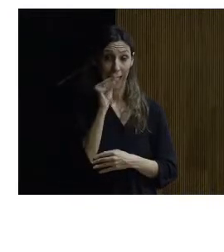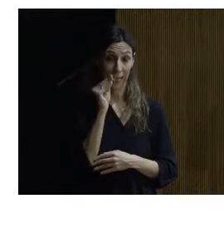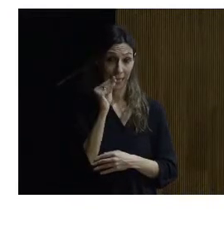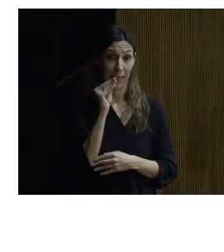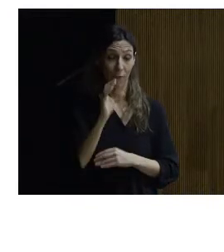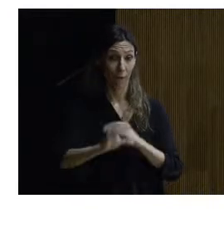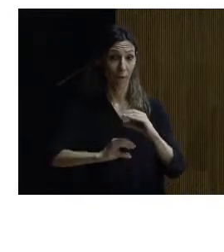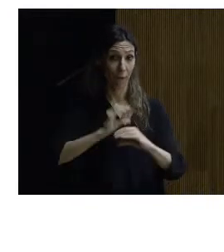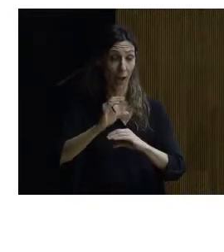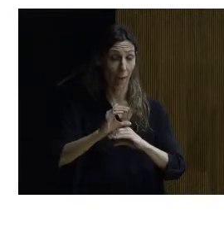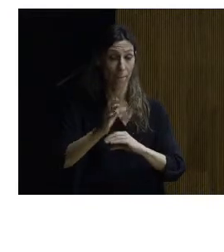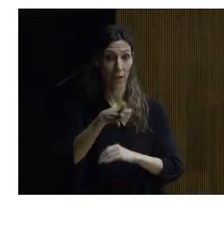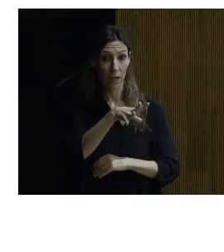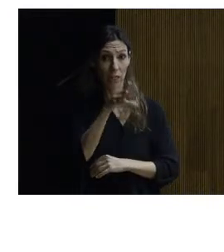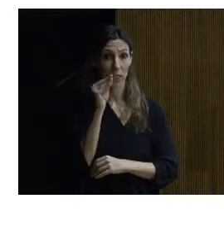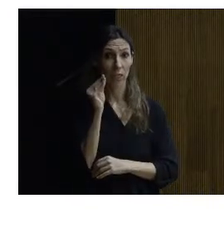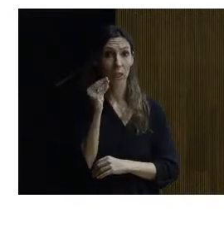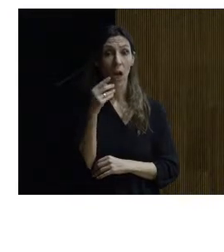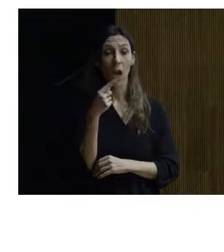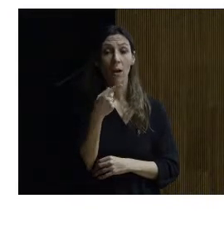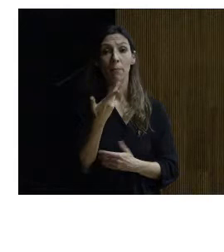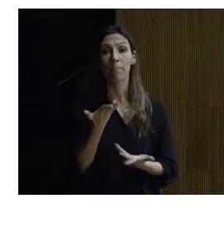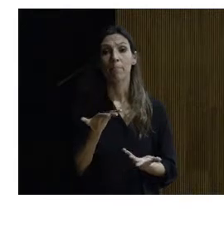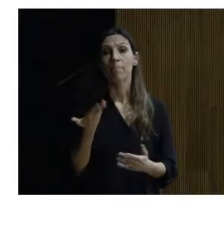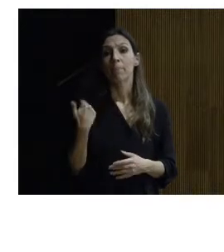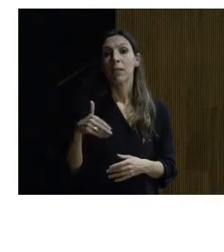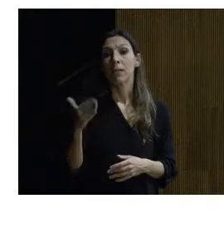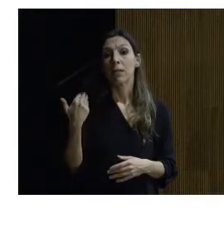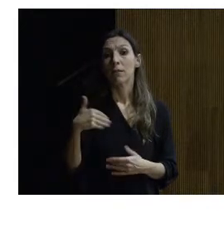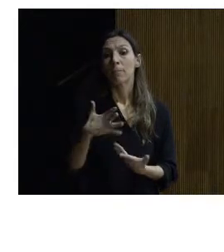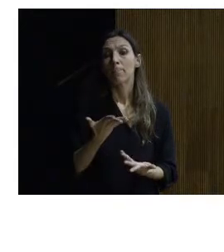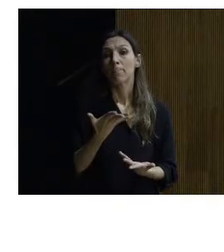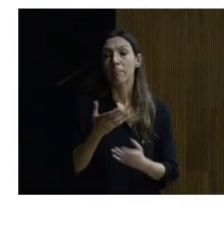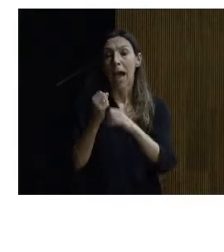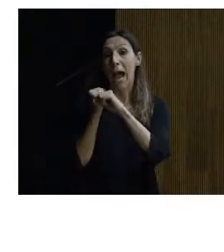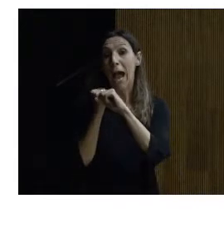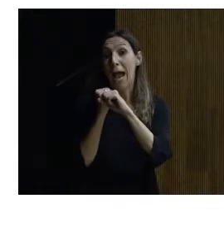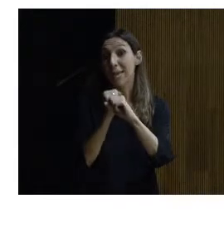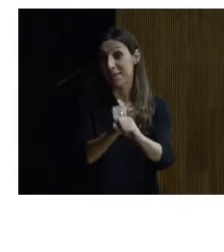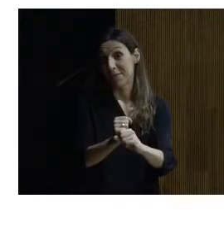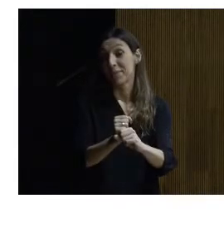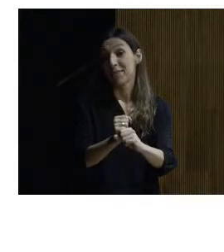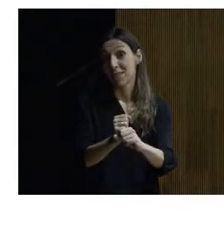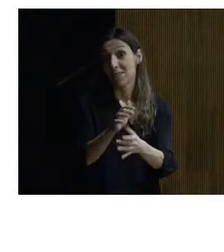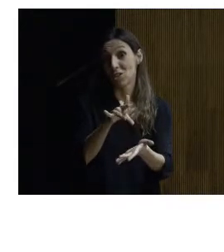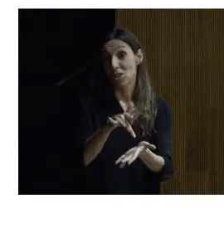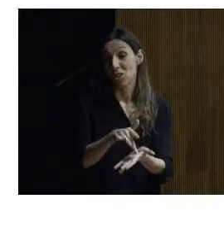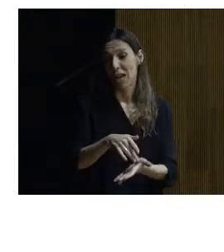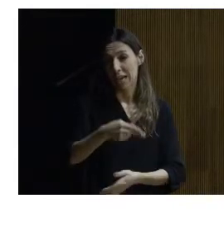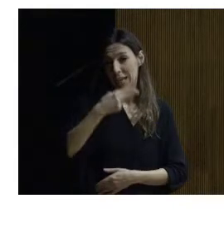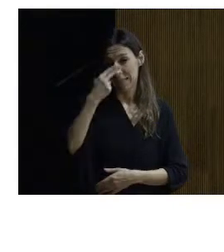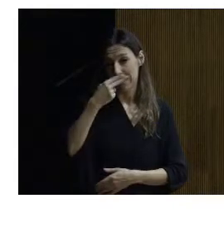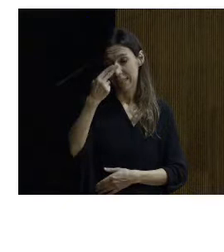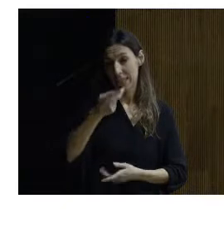o llegados a esta digamos a este aniversario sería interesante dotar al Instituto